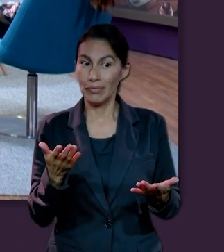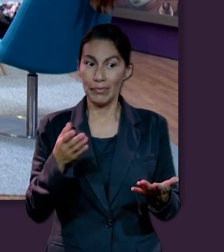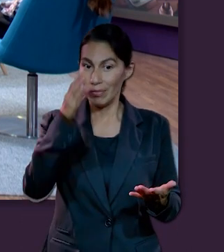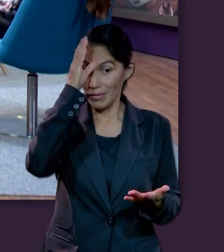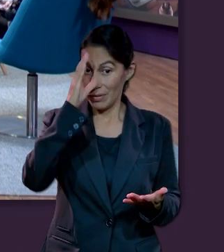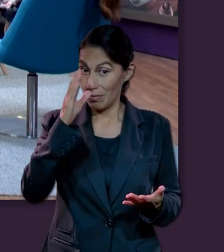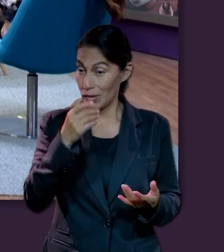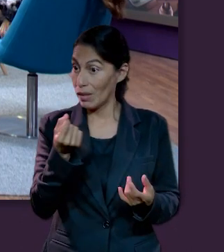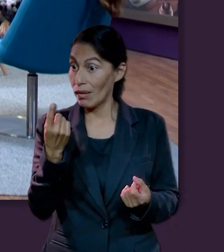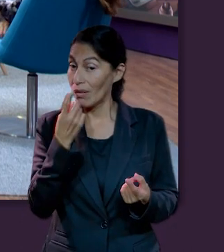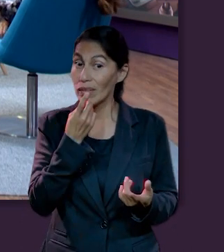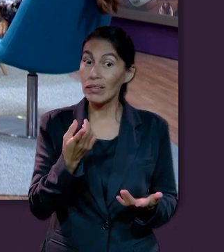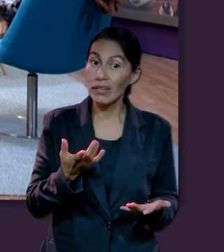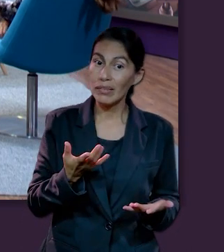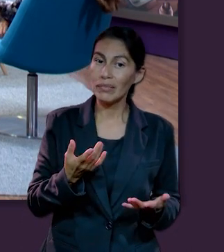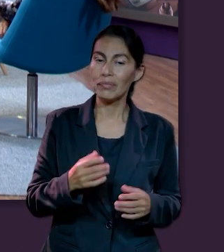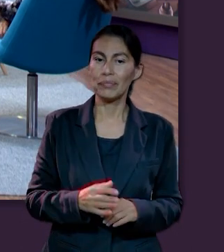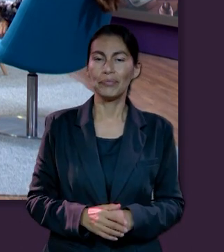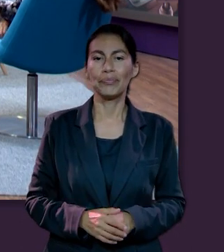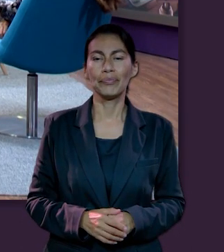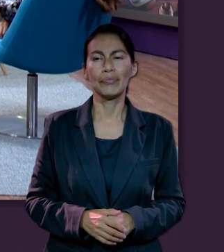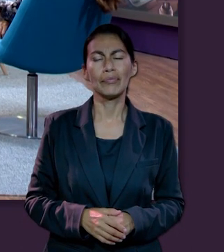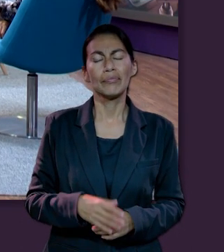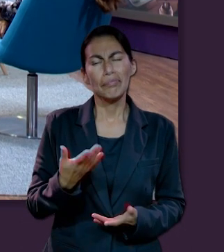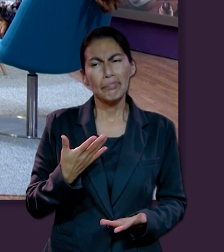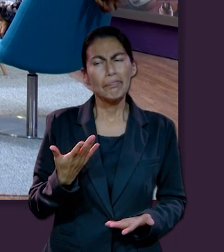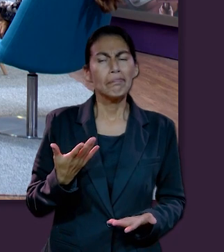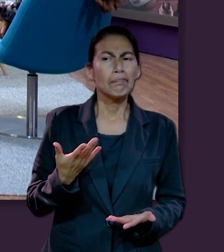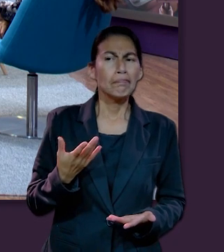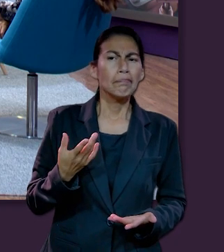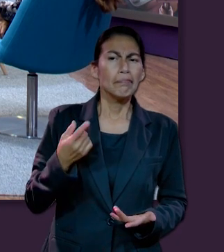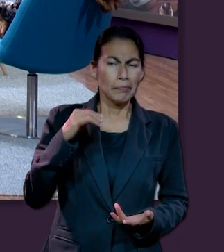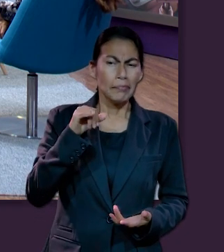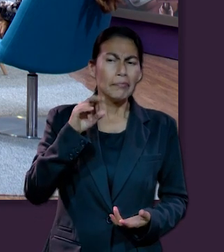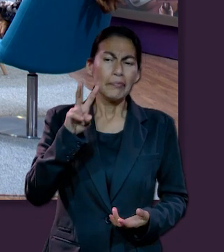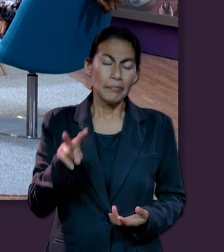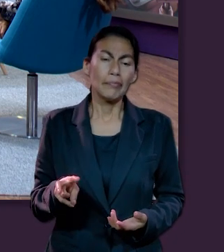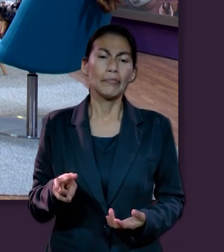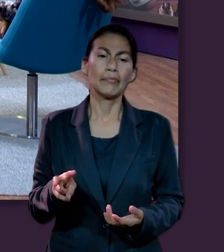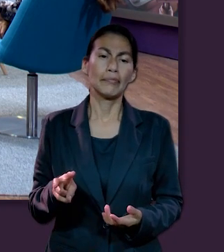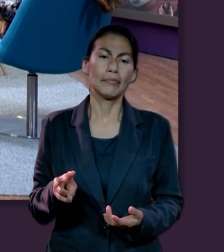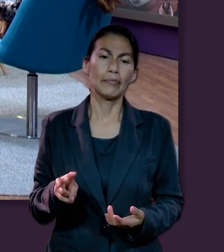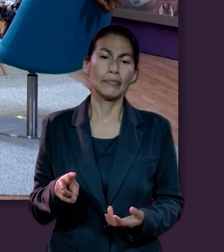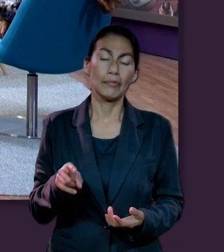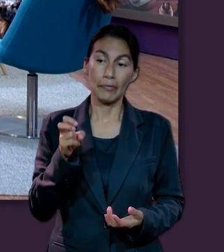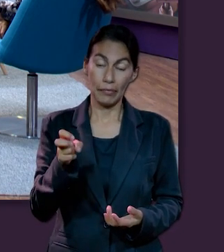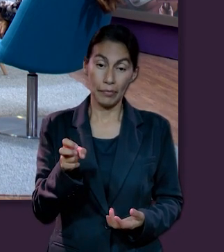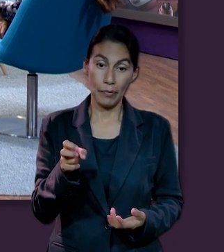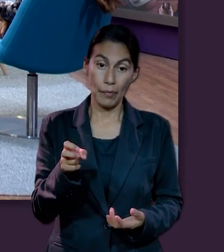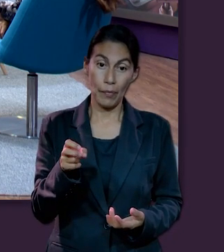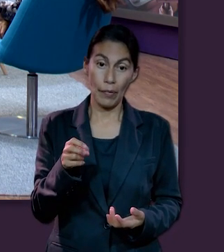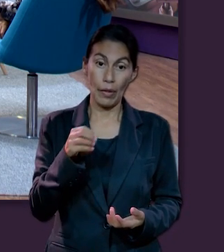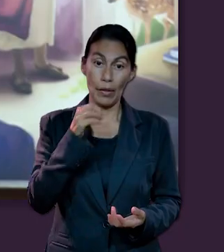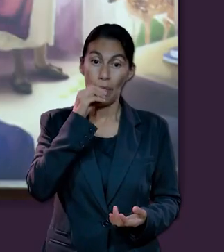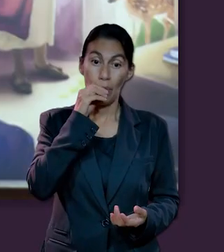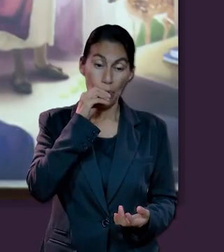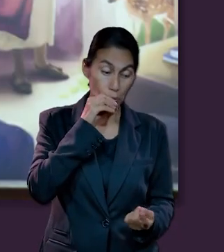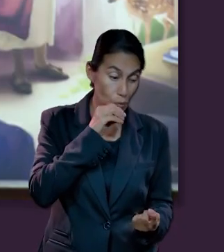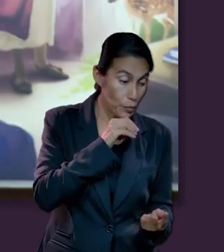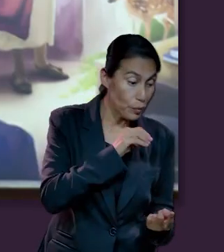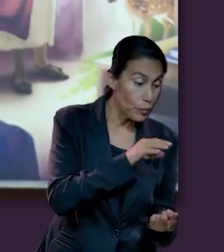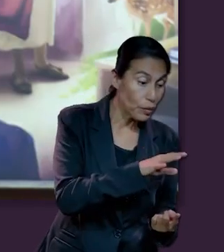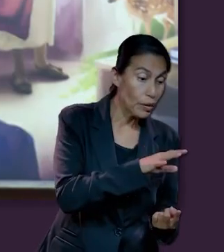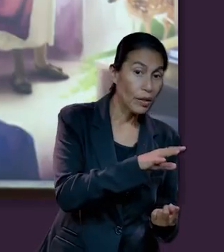¿Quisieras agregar algo más, Chipri? Pues realmente así es. El